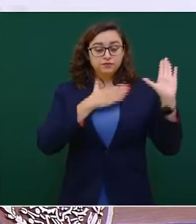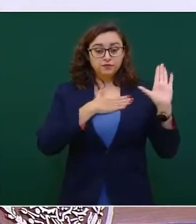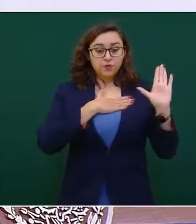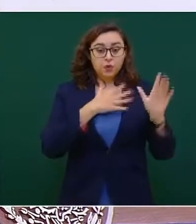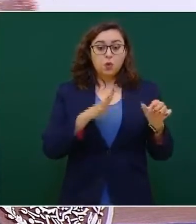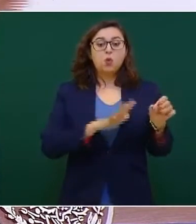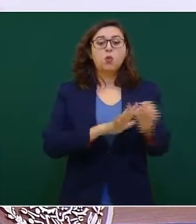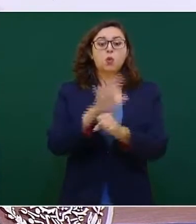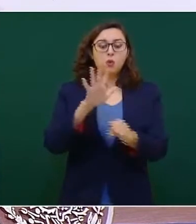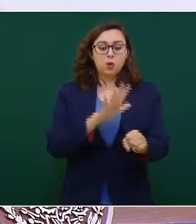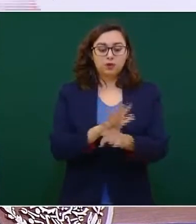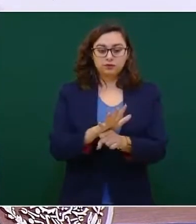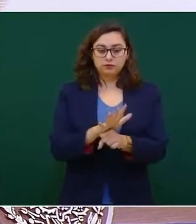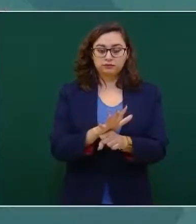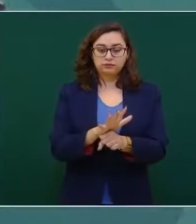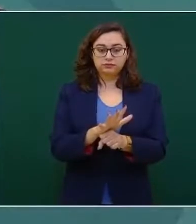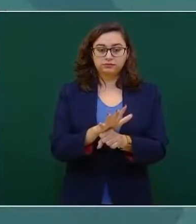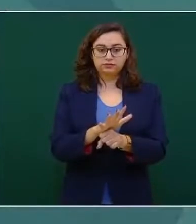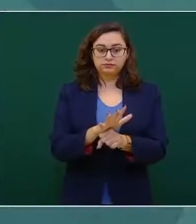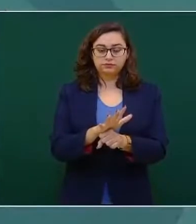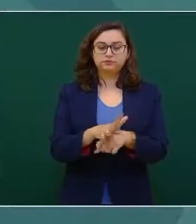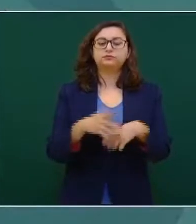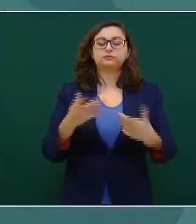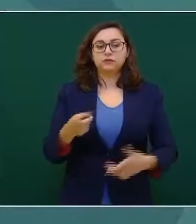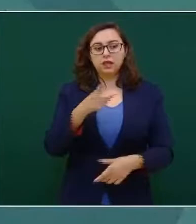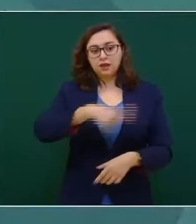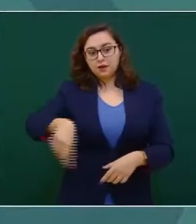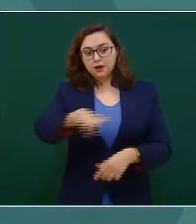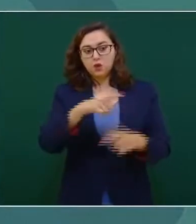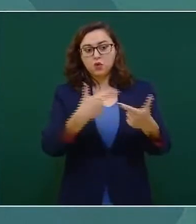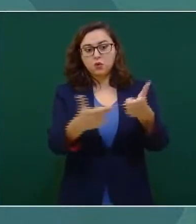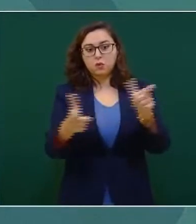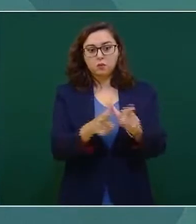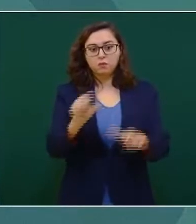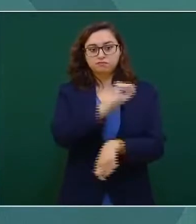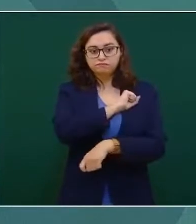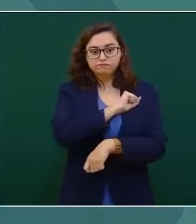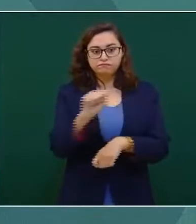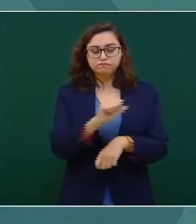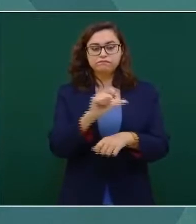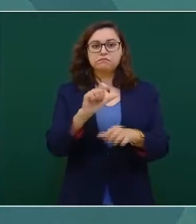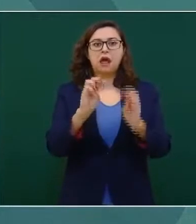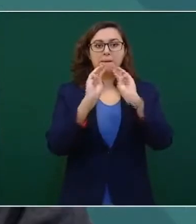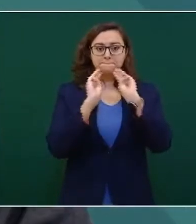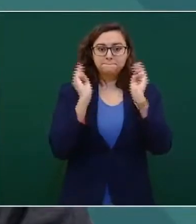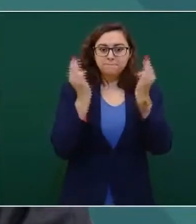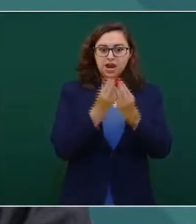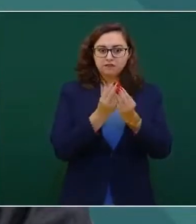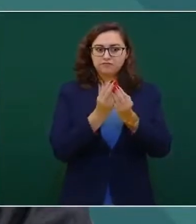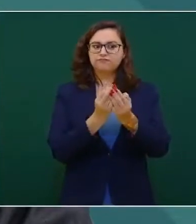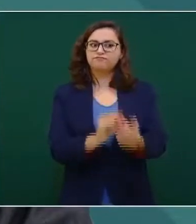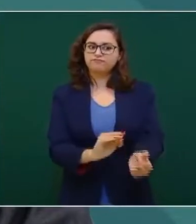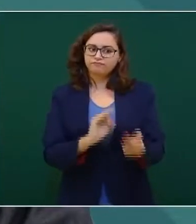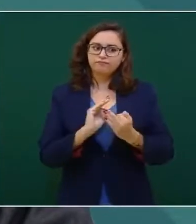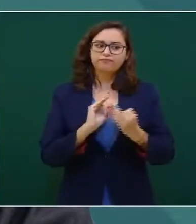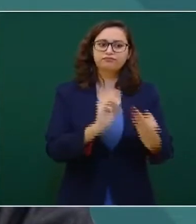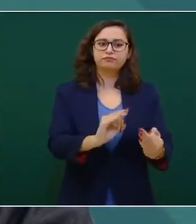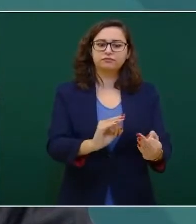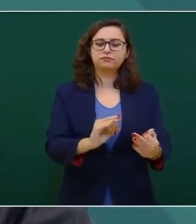combatir a la delincuencia para regresar la paz a nuestra gente,